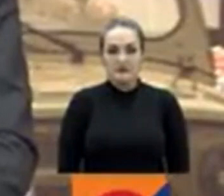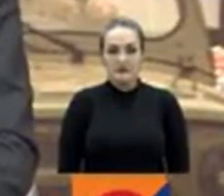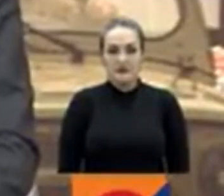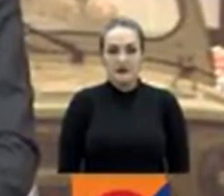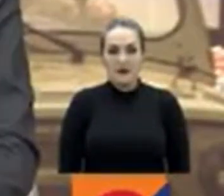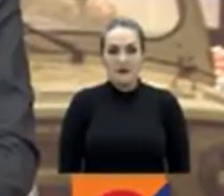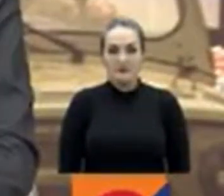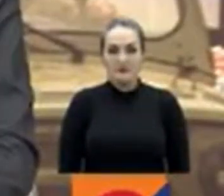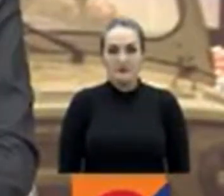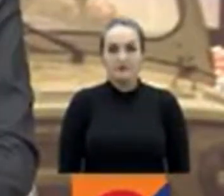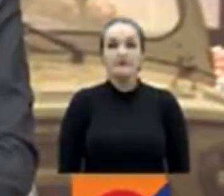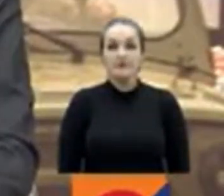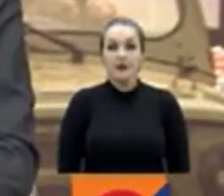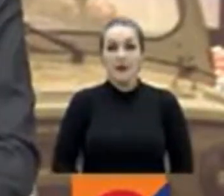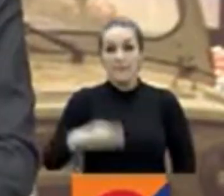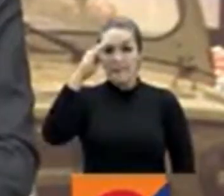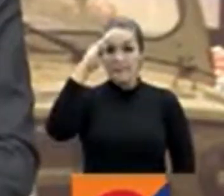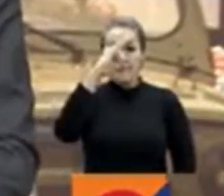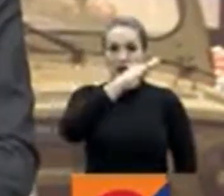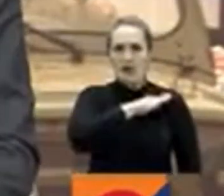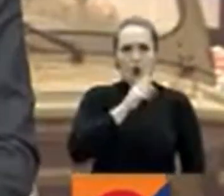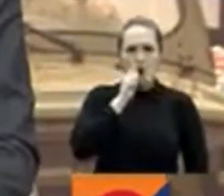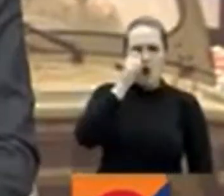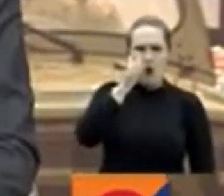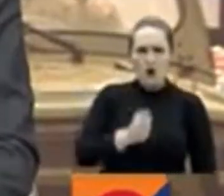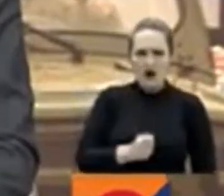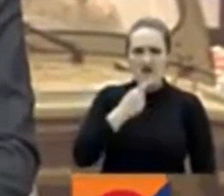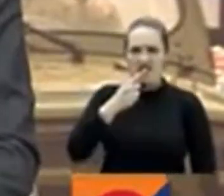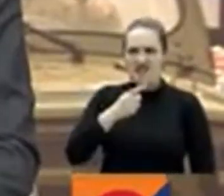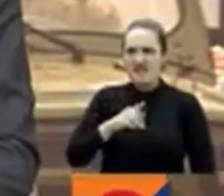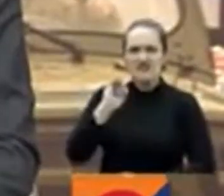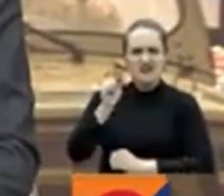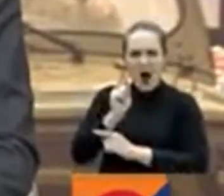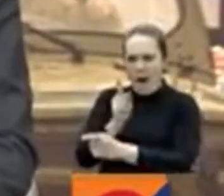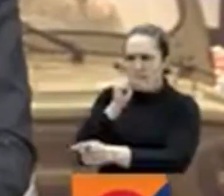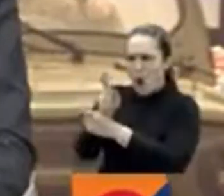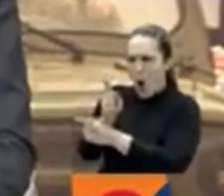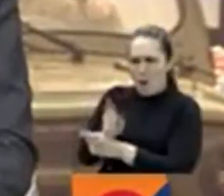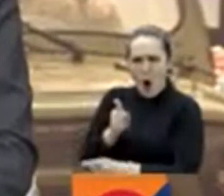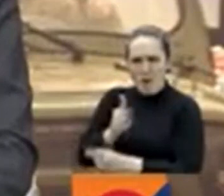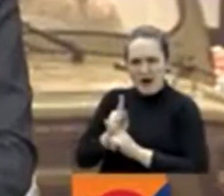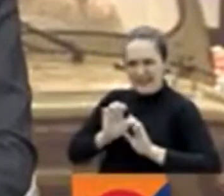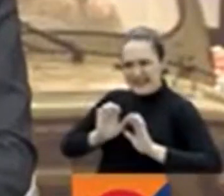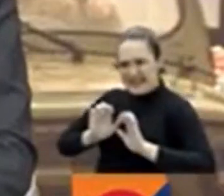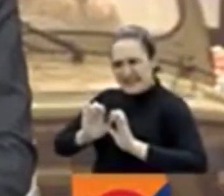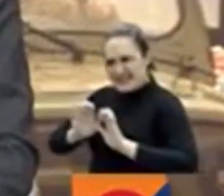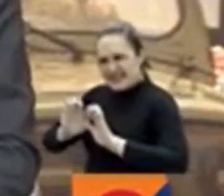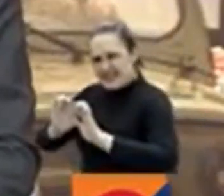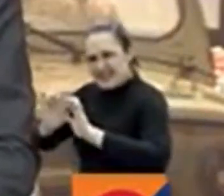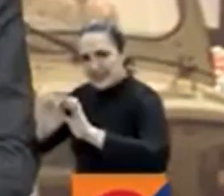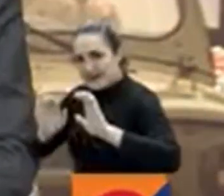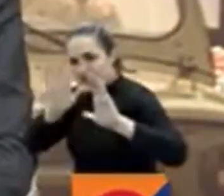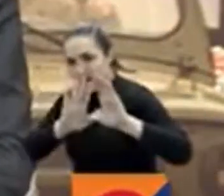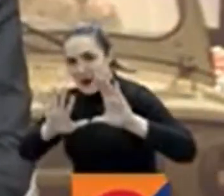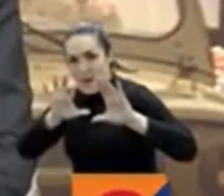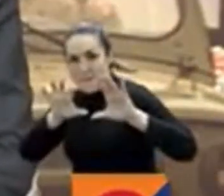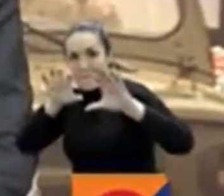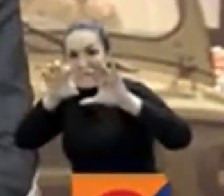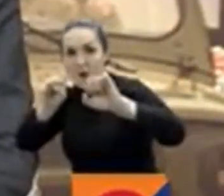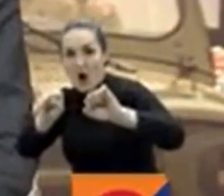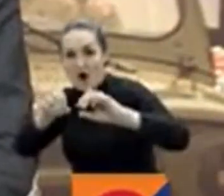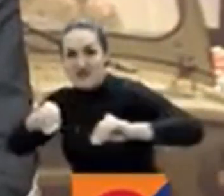Justo cuando el ejército de Ucrania anunció nuevos aciertos en sus contradicciones y contraofensivas para liberar